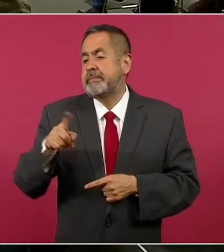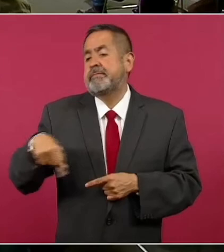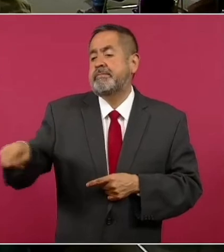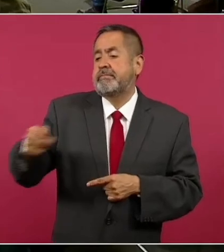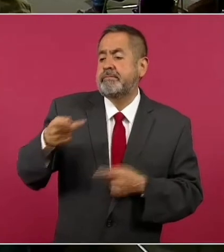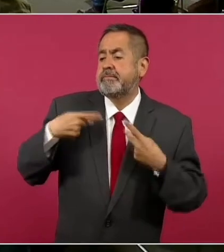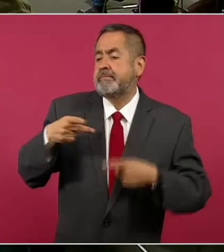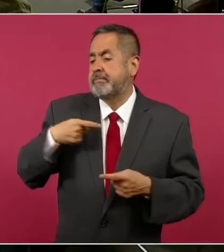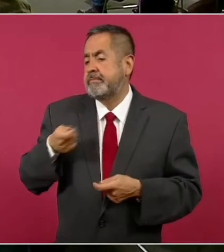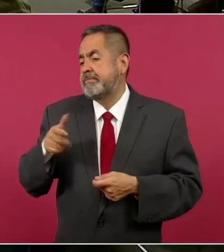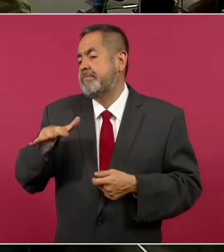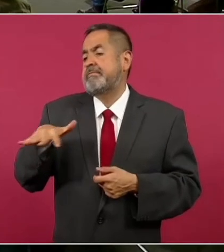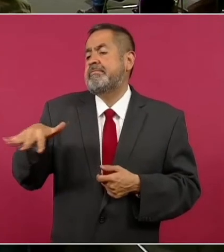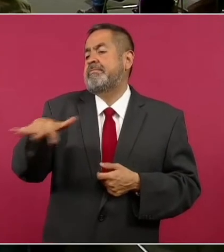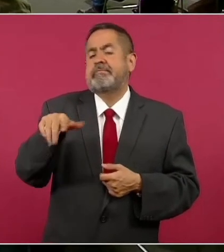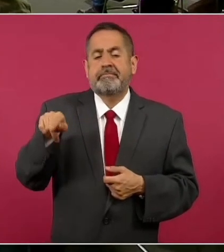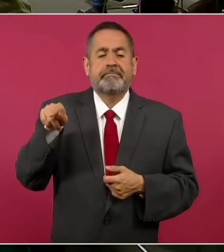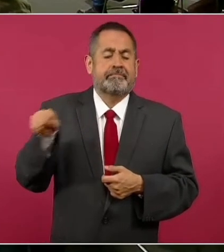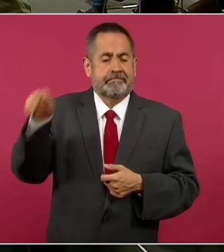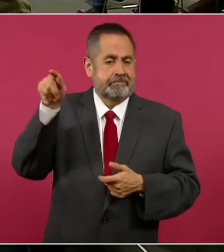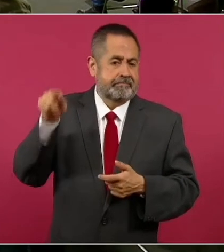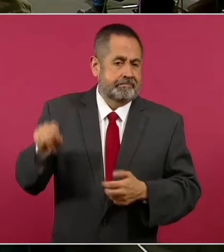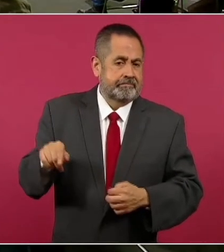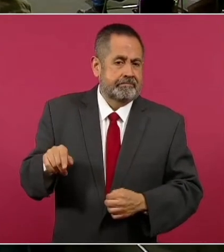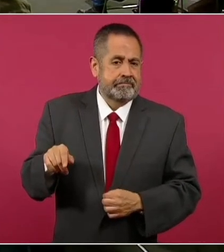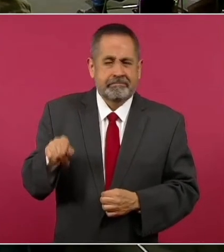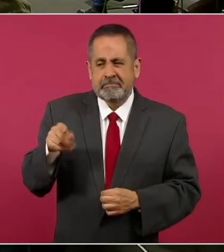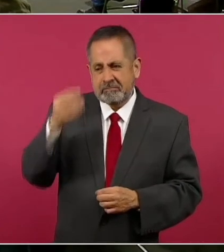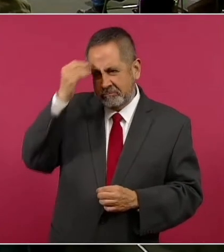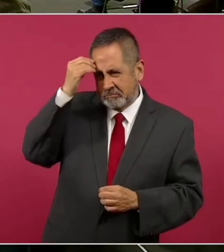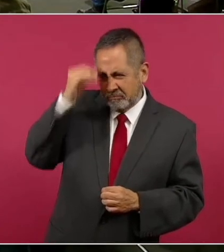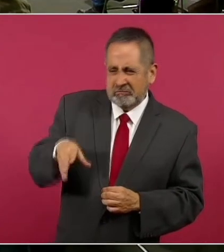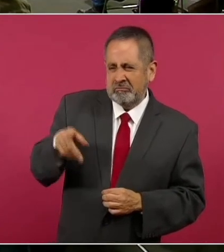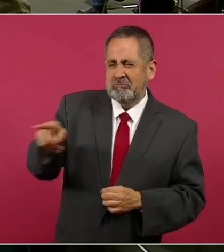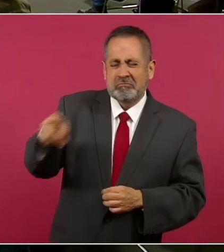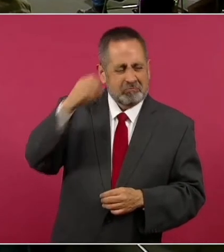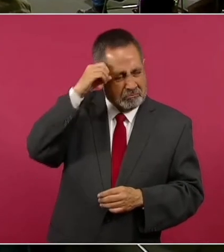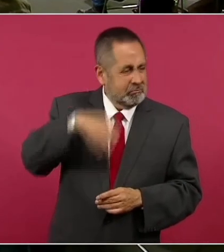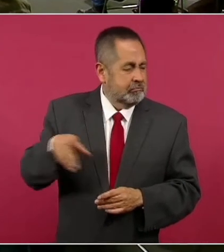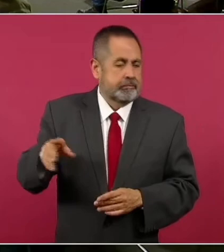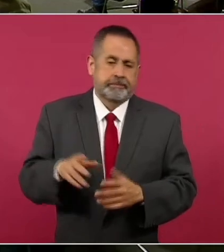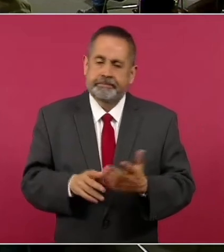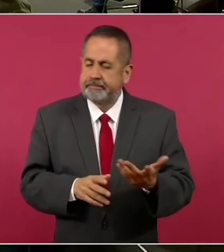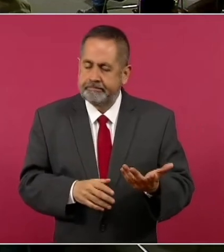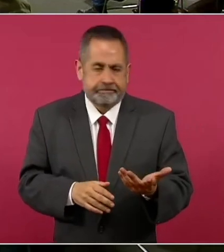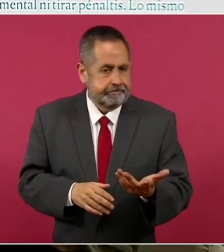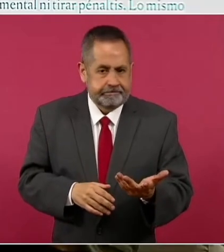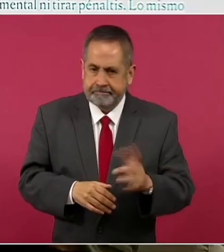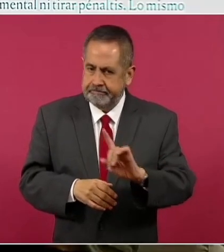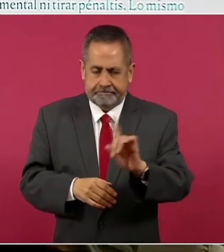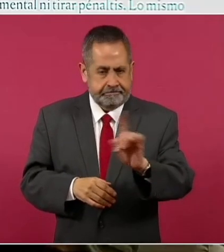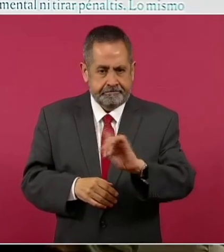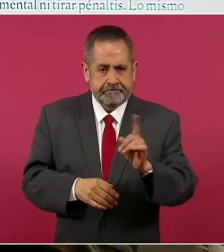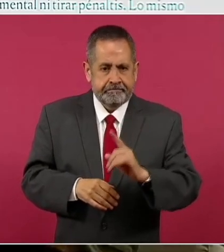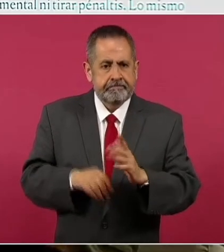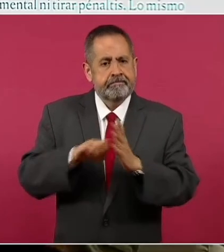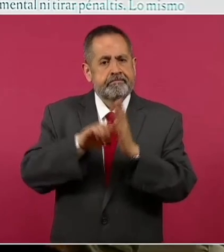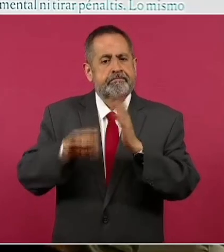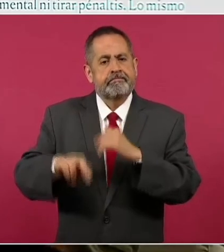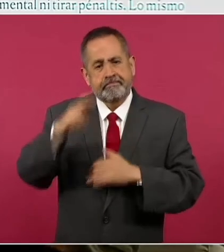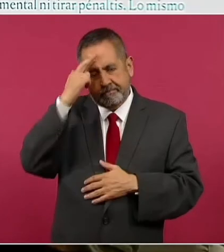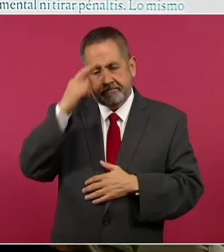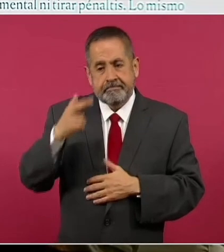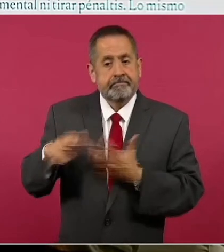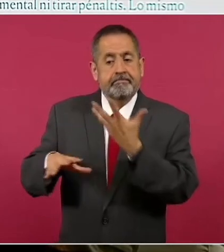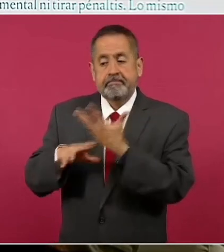era flojo? Ya hemos hablado del ejemplo de nuestros paisanos